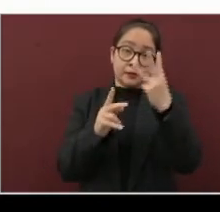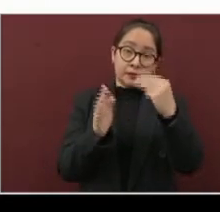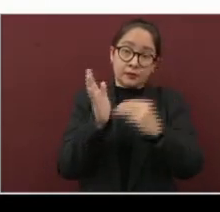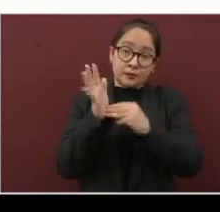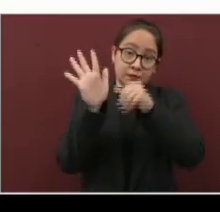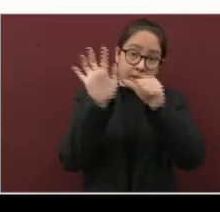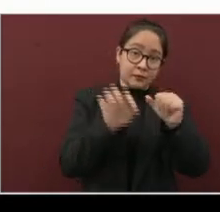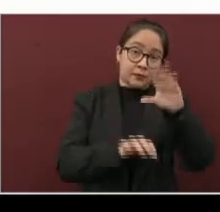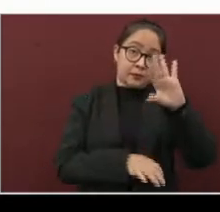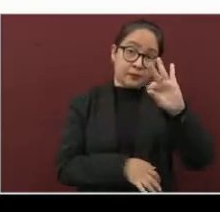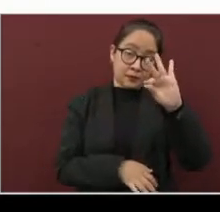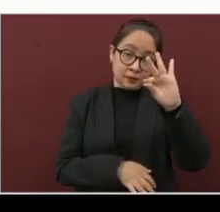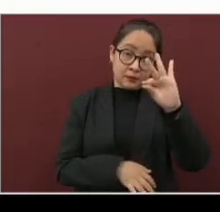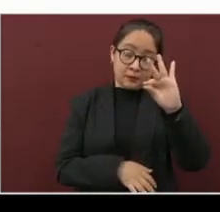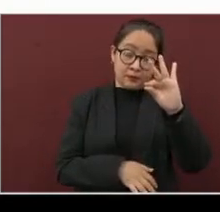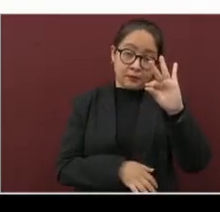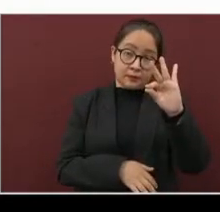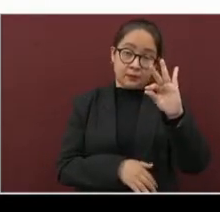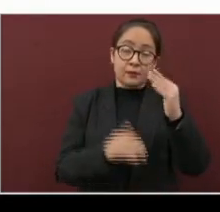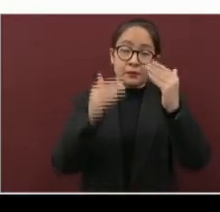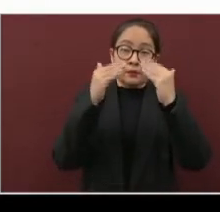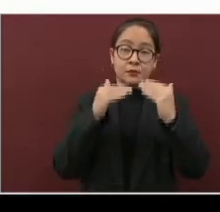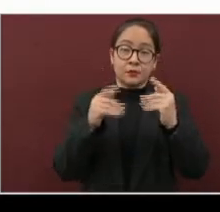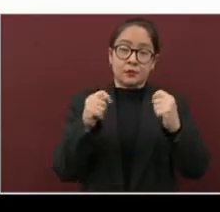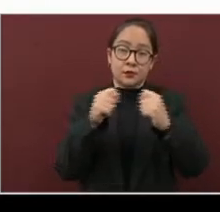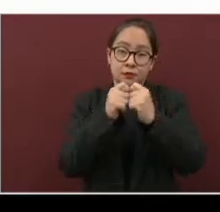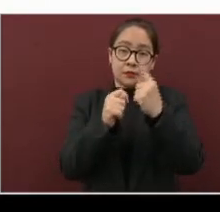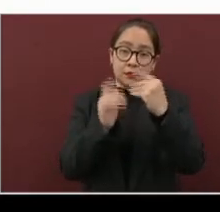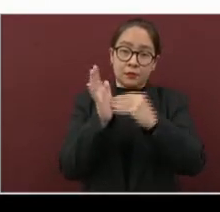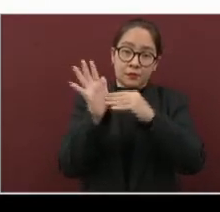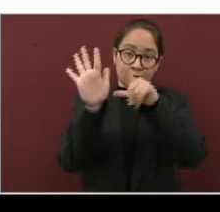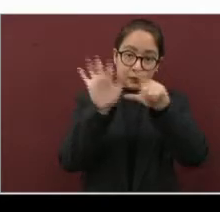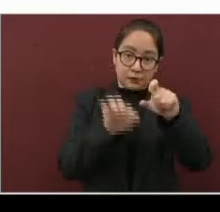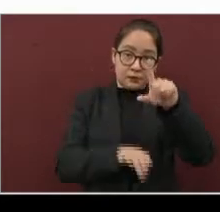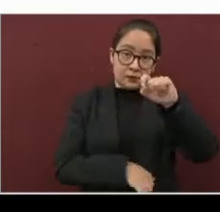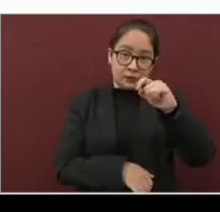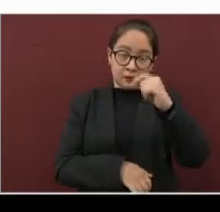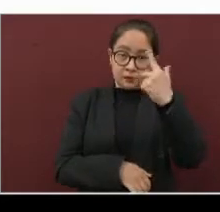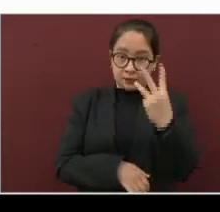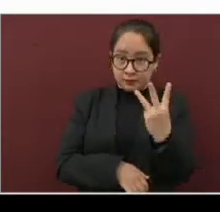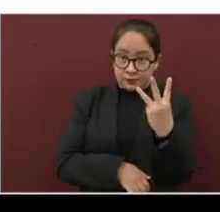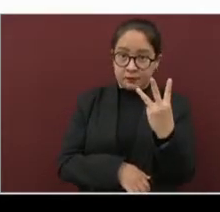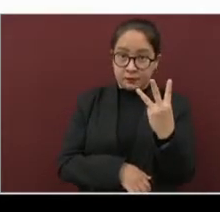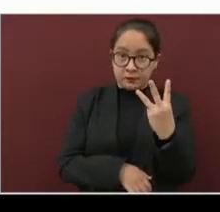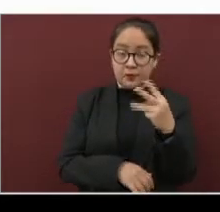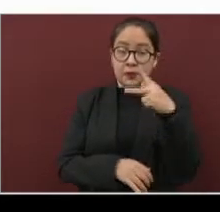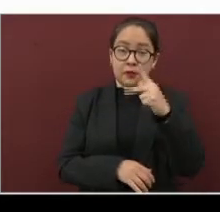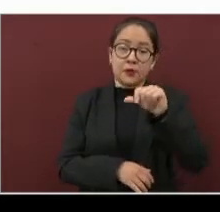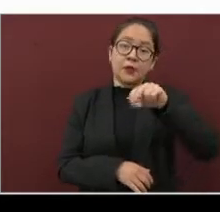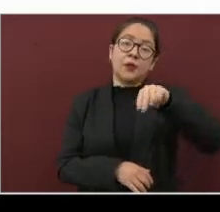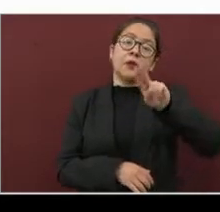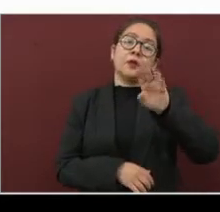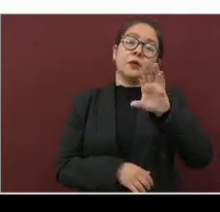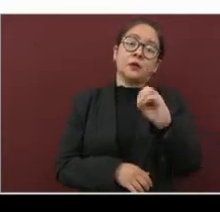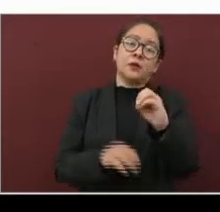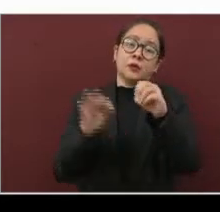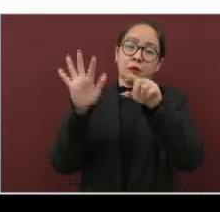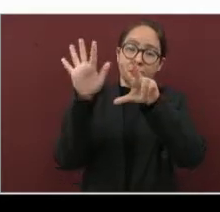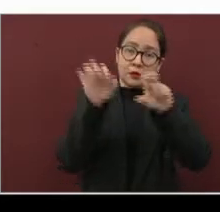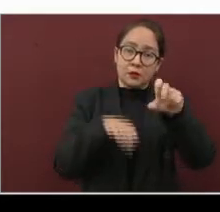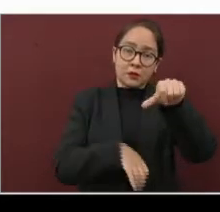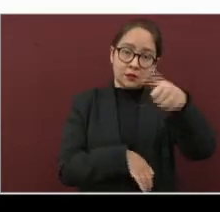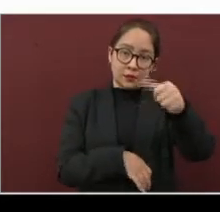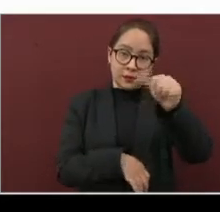,640 casos. Tuxpan, 1,723. Pánuco, 811.